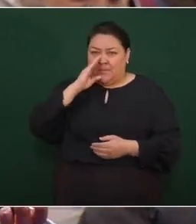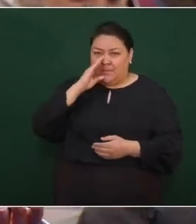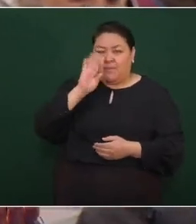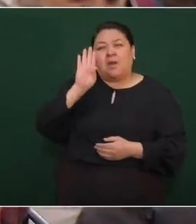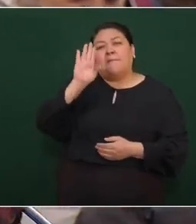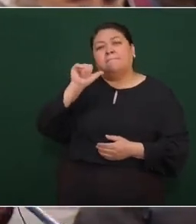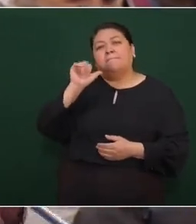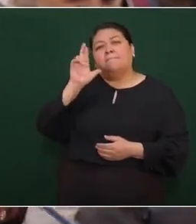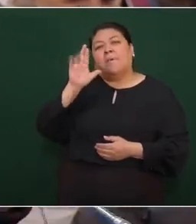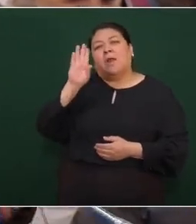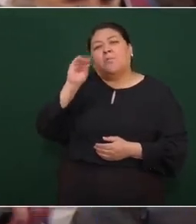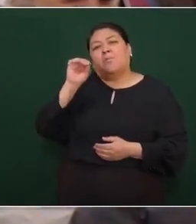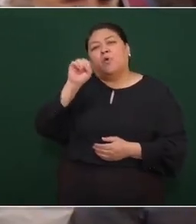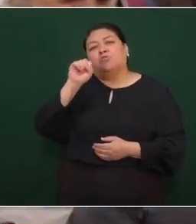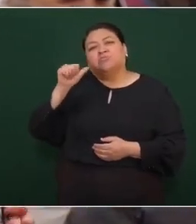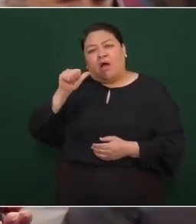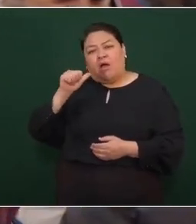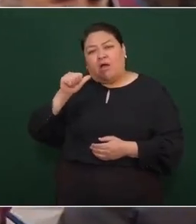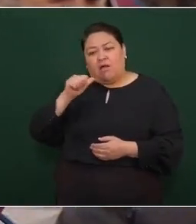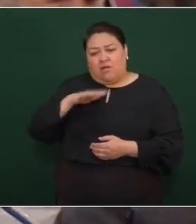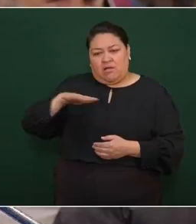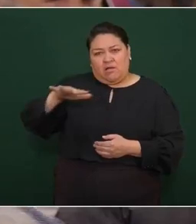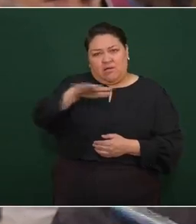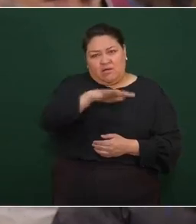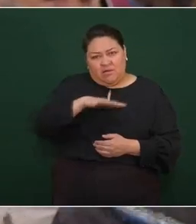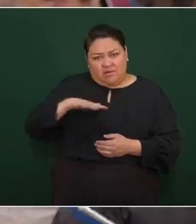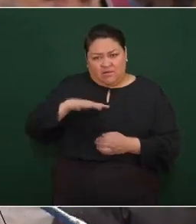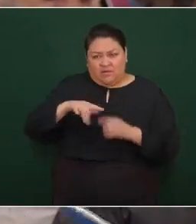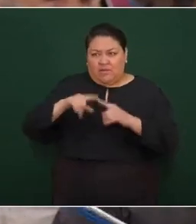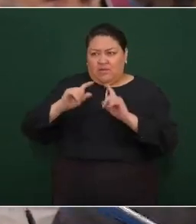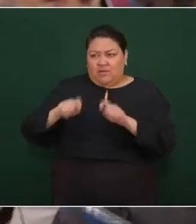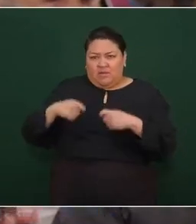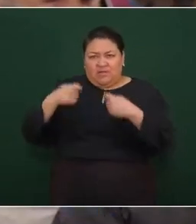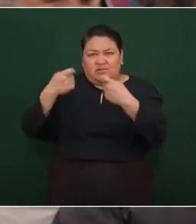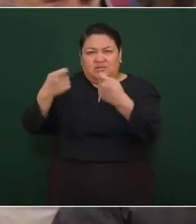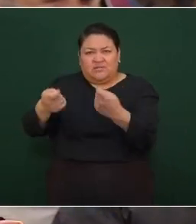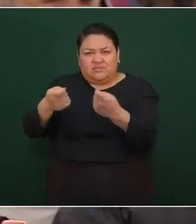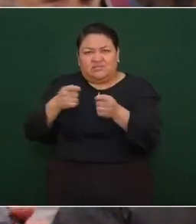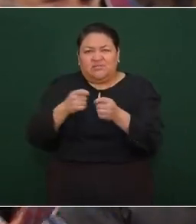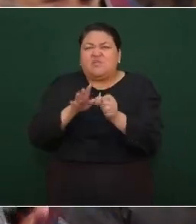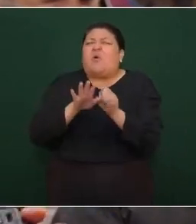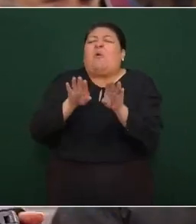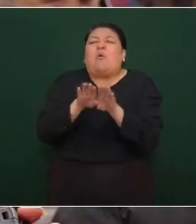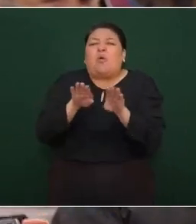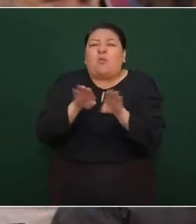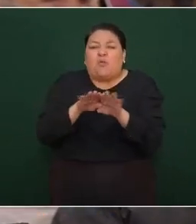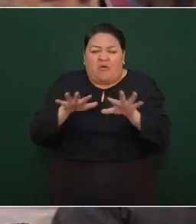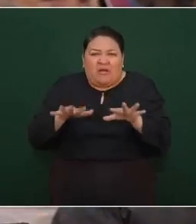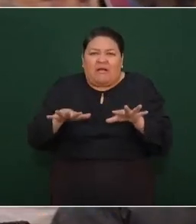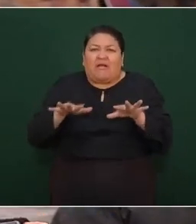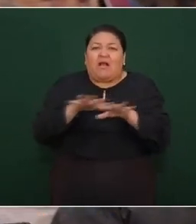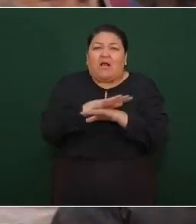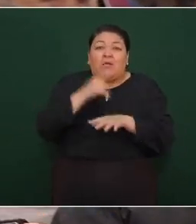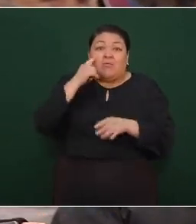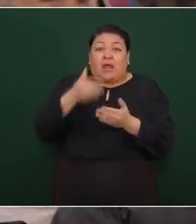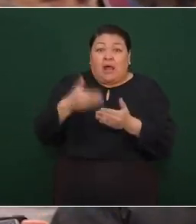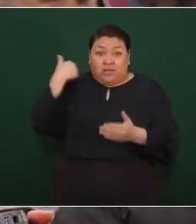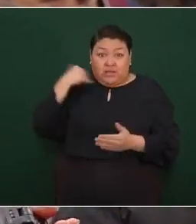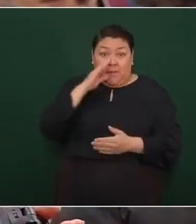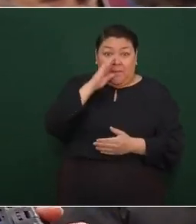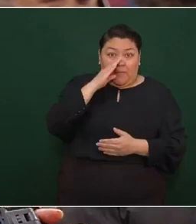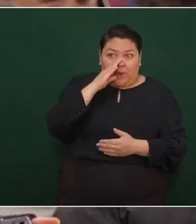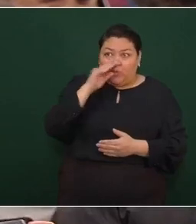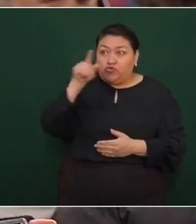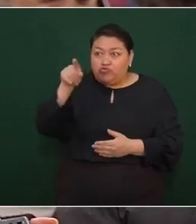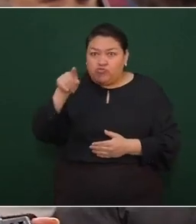¿qué se generó para que hubiese un rompimiento durante el gobierno de Luis Miguel Barbosa,